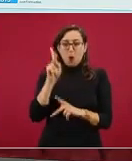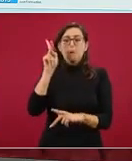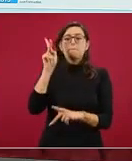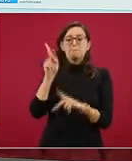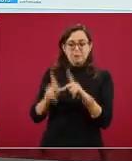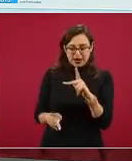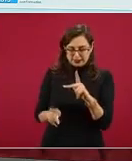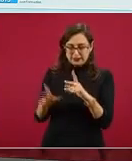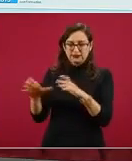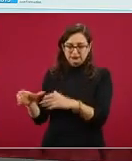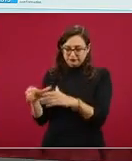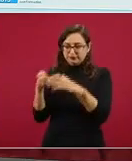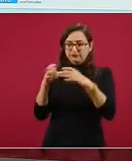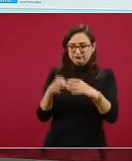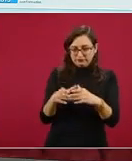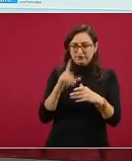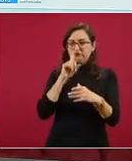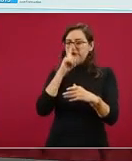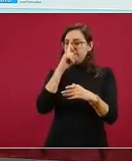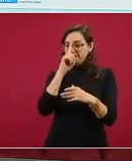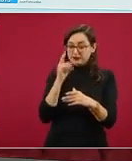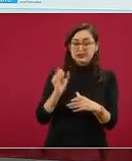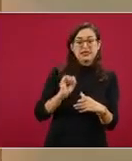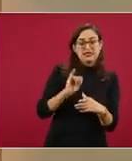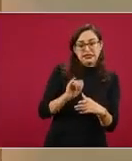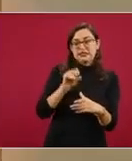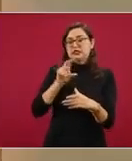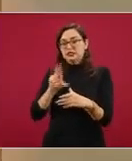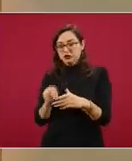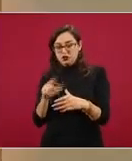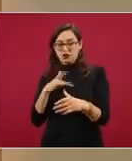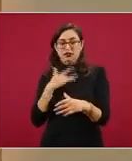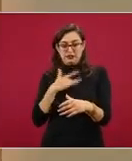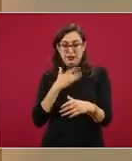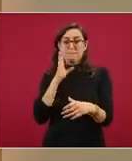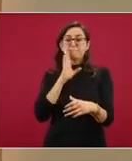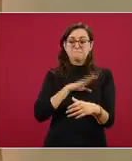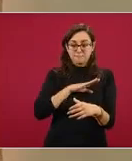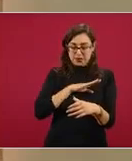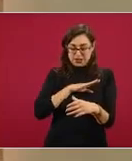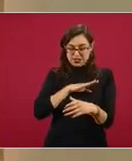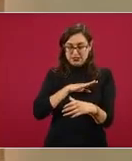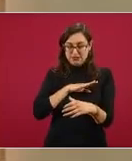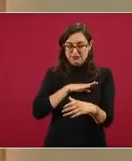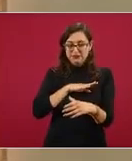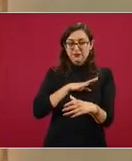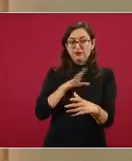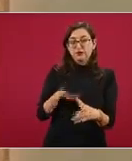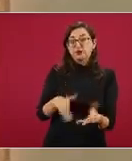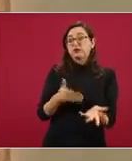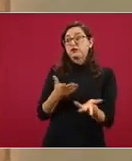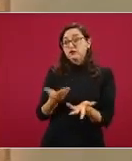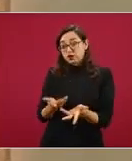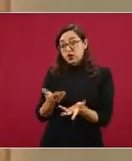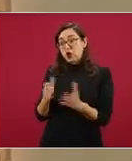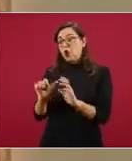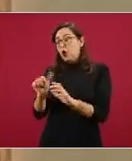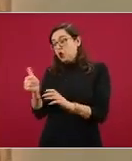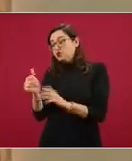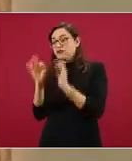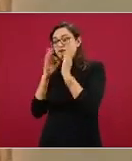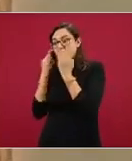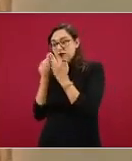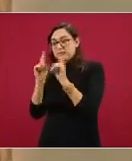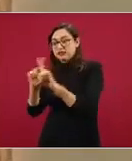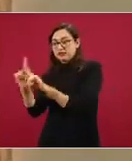definir o para ver si son positivas o negativas su sintomatología al virus SARS-CoV-2. Las razones por las que no